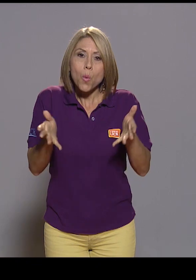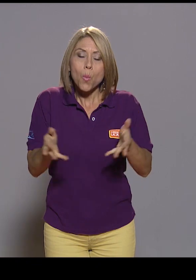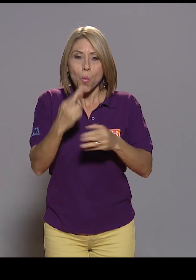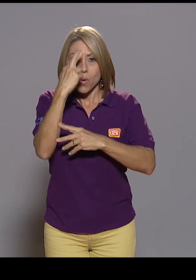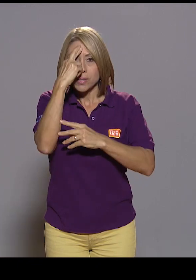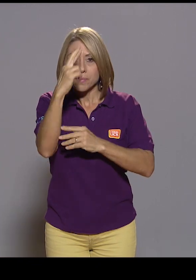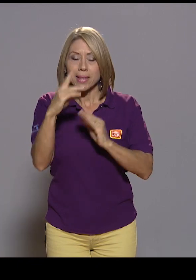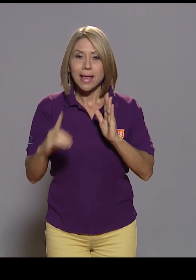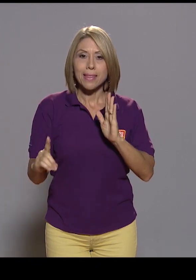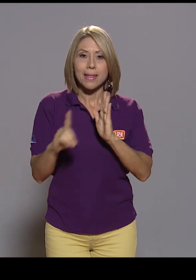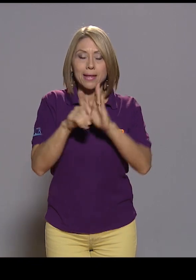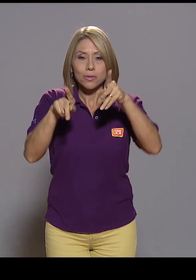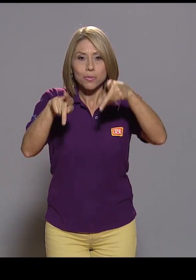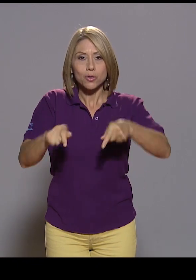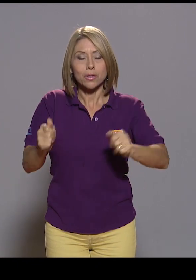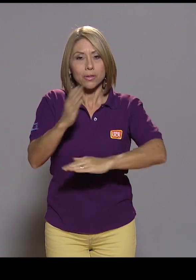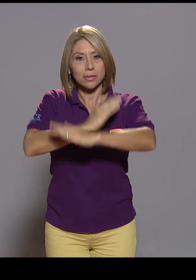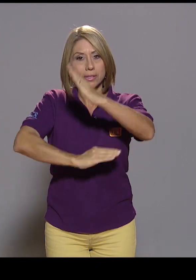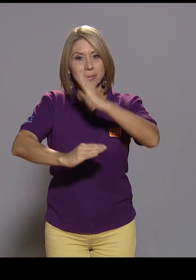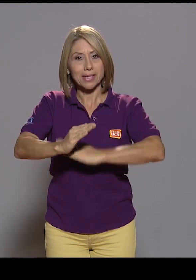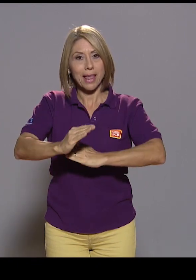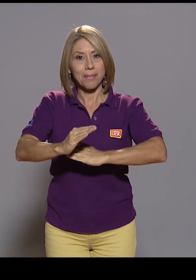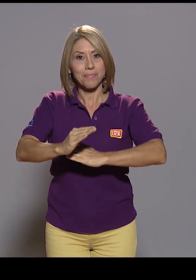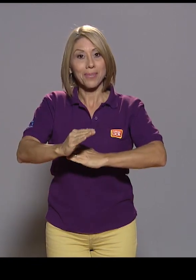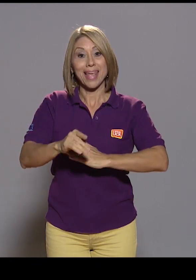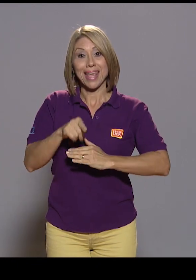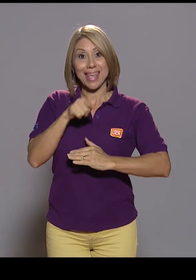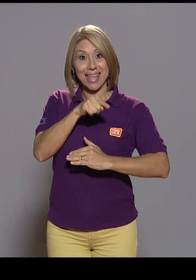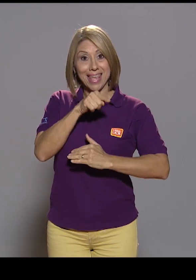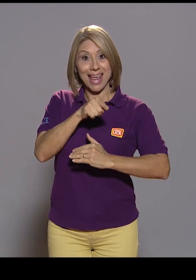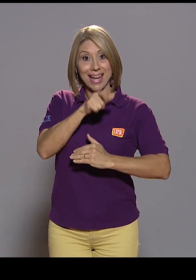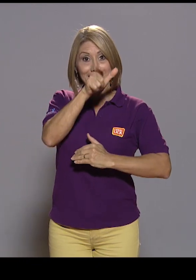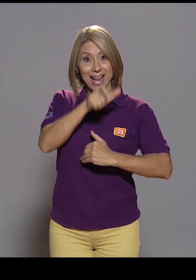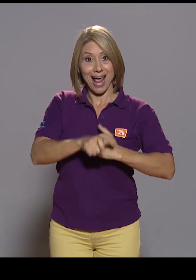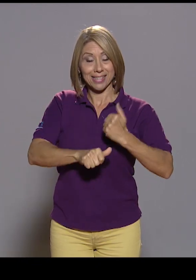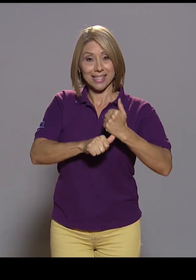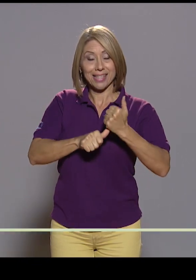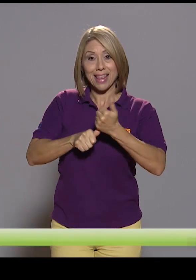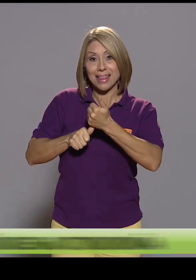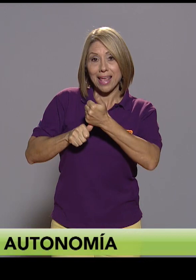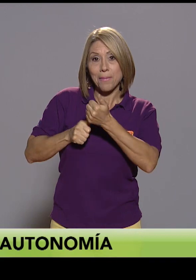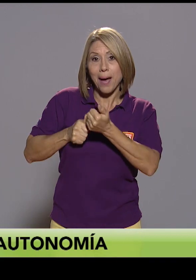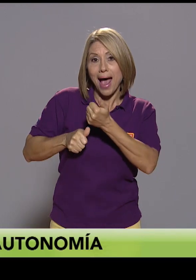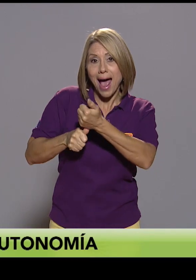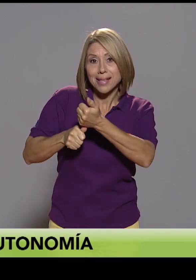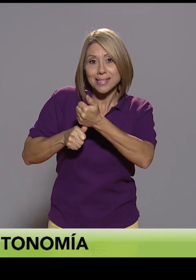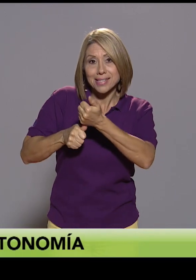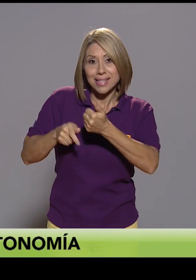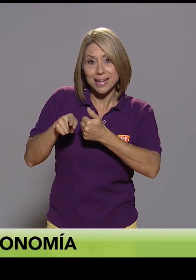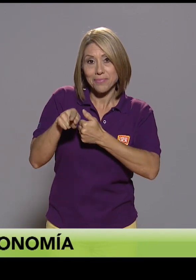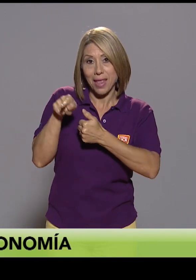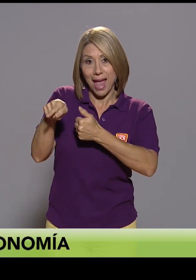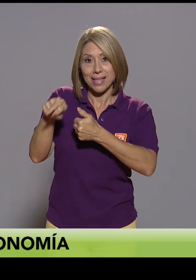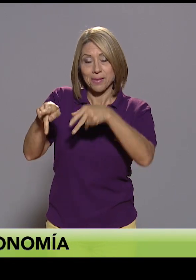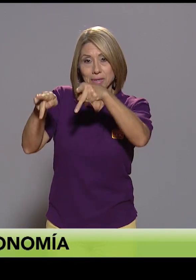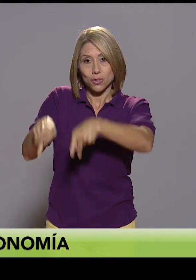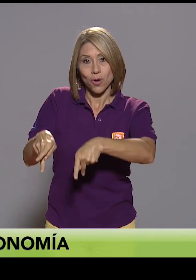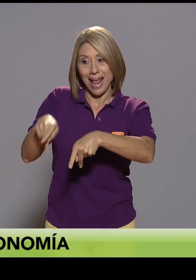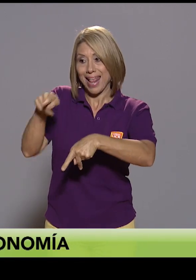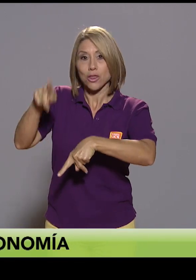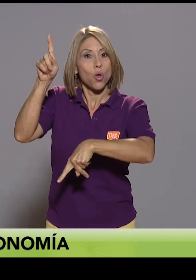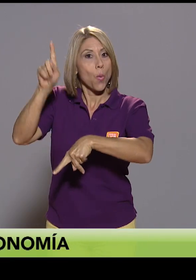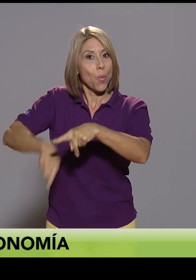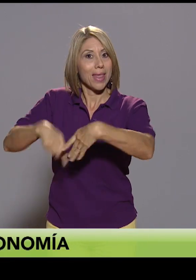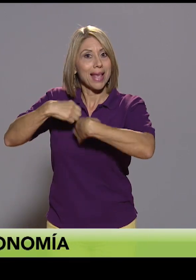la persona con discapacidad y que va a asistir a esa persona que no puede realizar por sí sola actividades de la vida